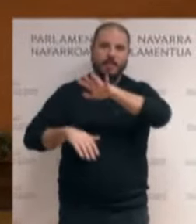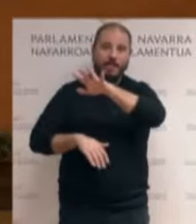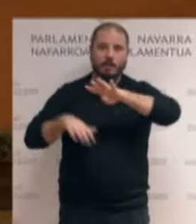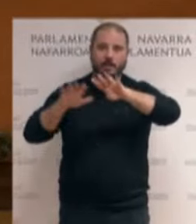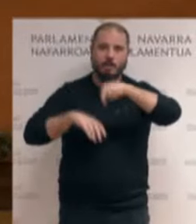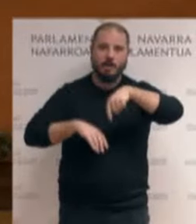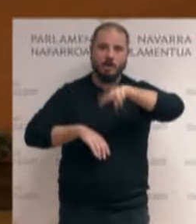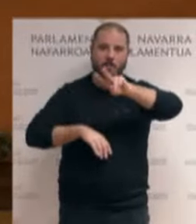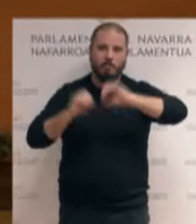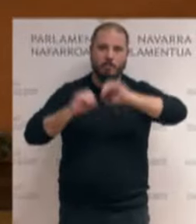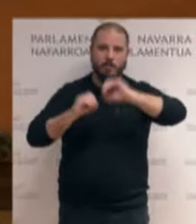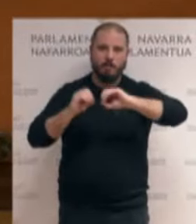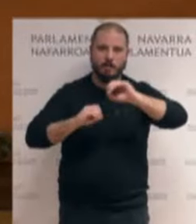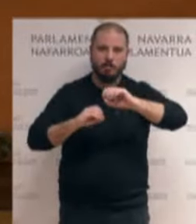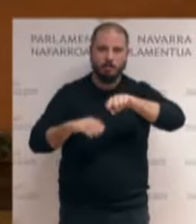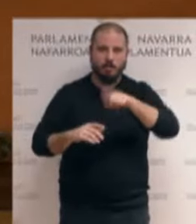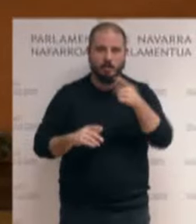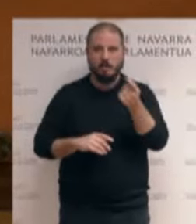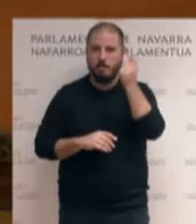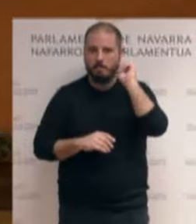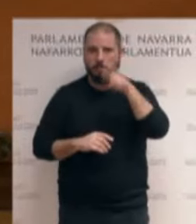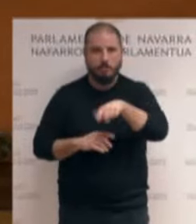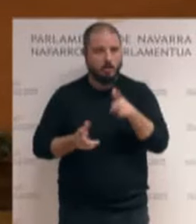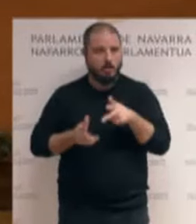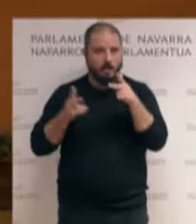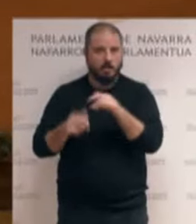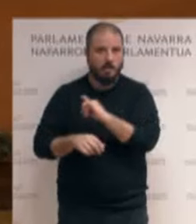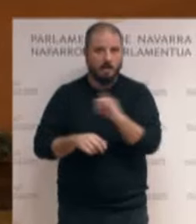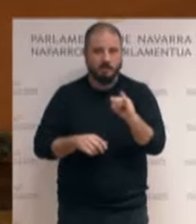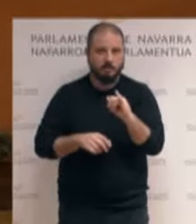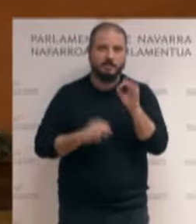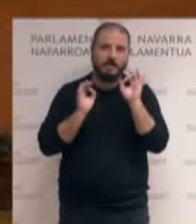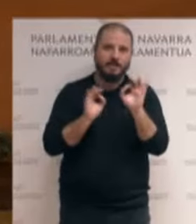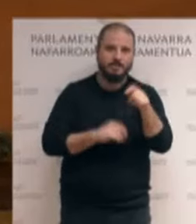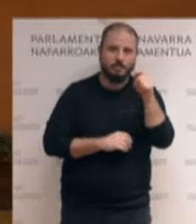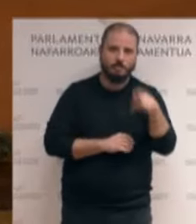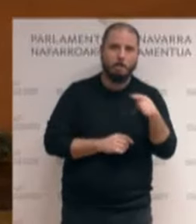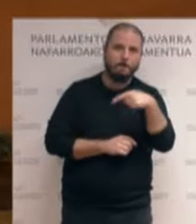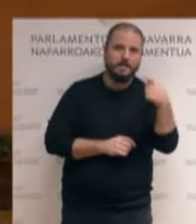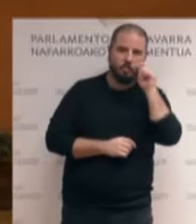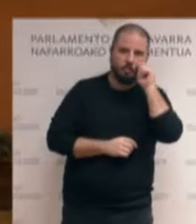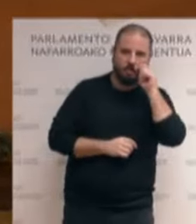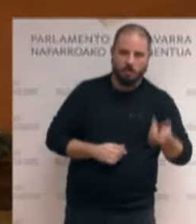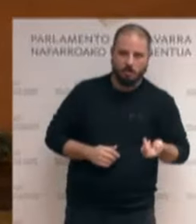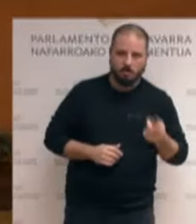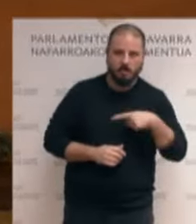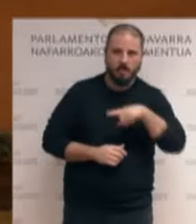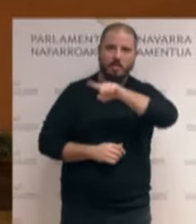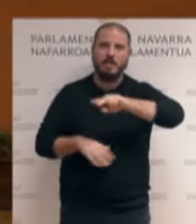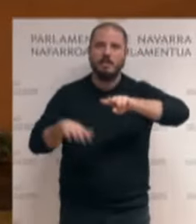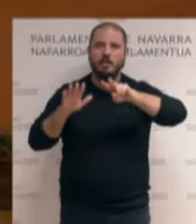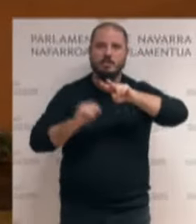alojamientos de Pamplona son pisos turísticos. Hay 311 apartamentos turísticos y de ellos 172